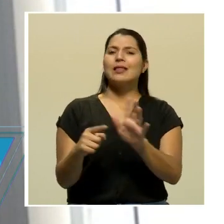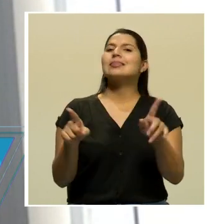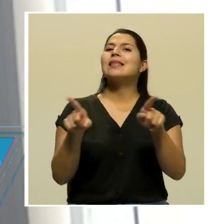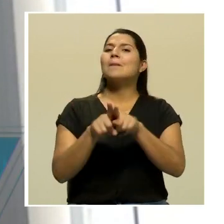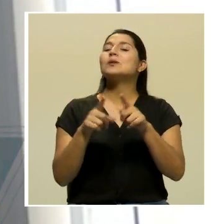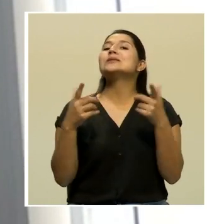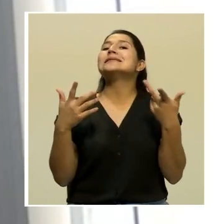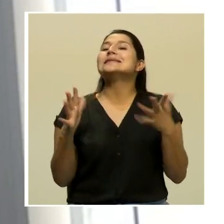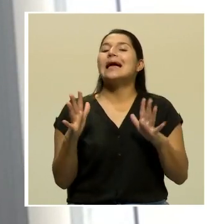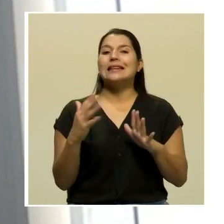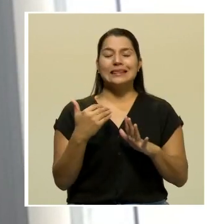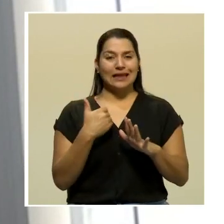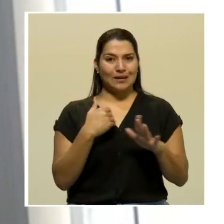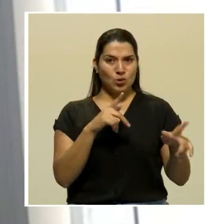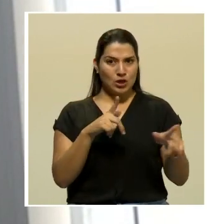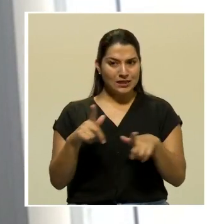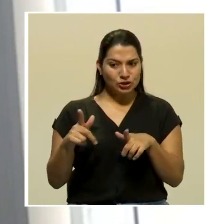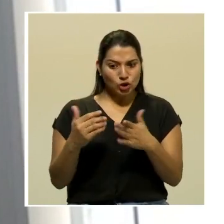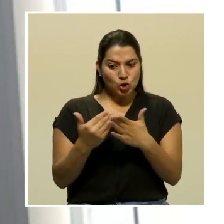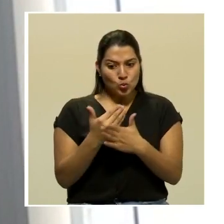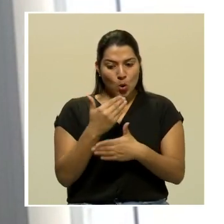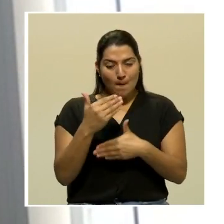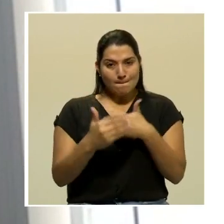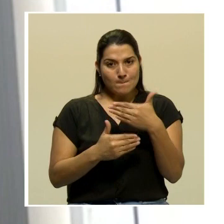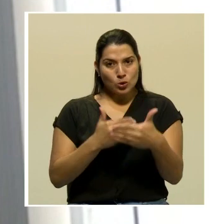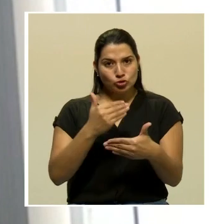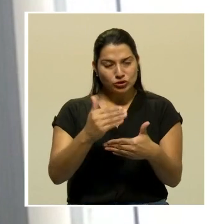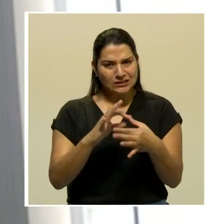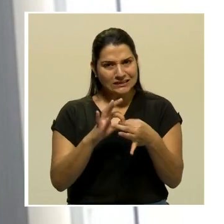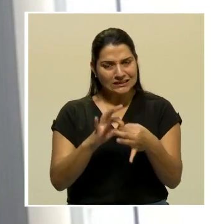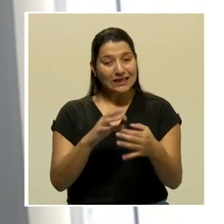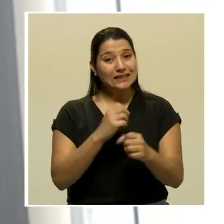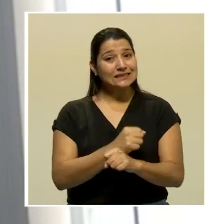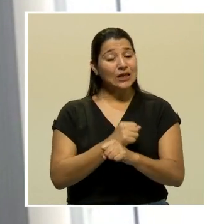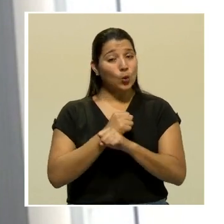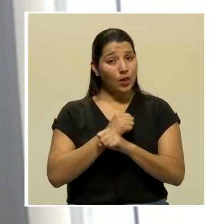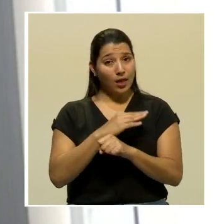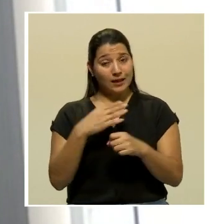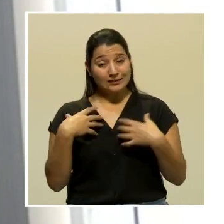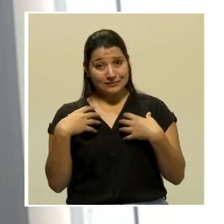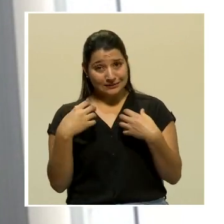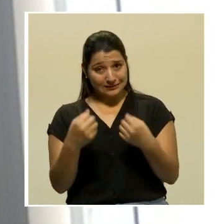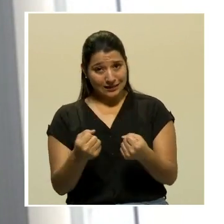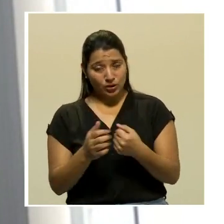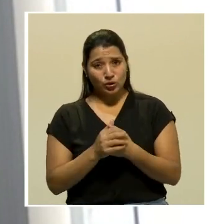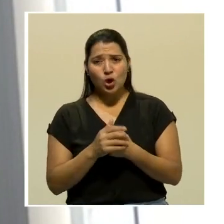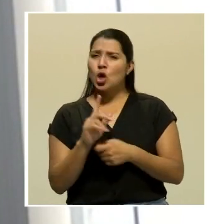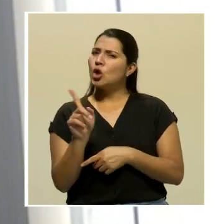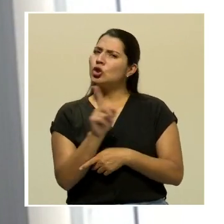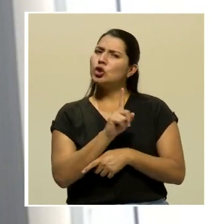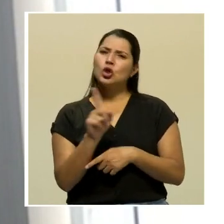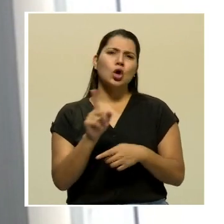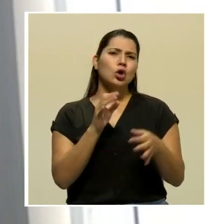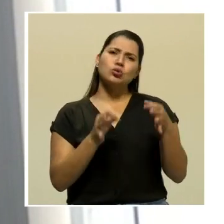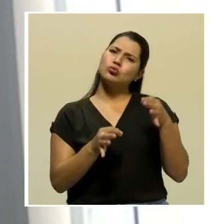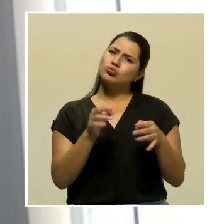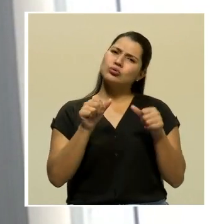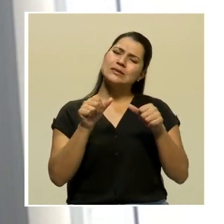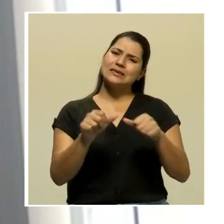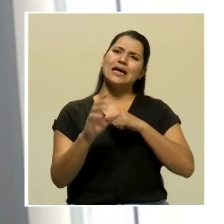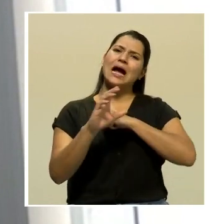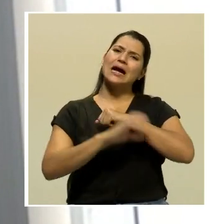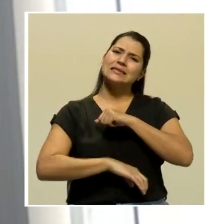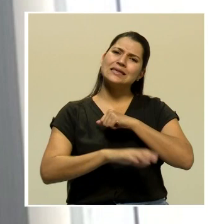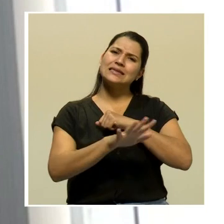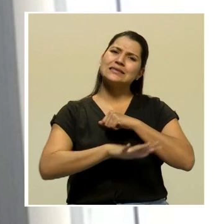implementados los nuevos protocolos de seguridad. No es justo que se siga castigando al sector